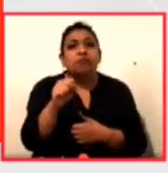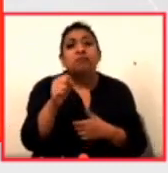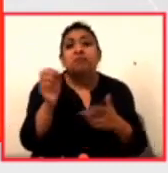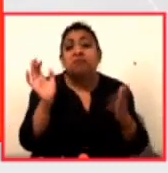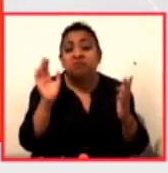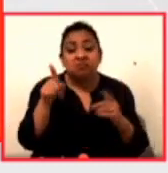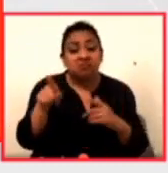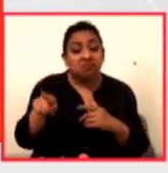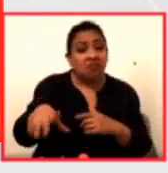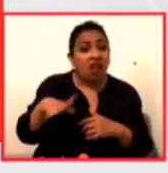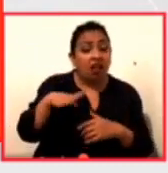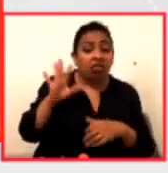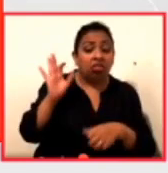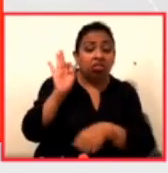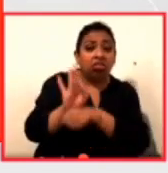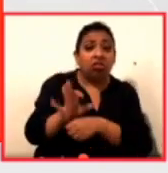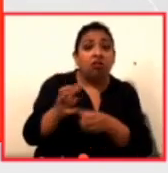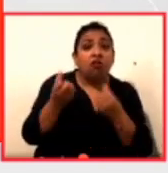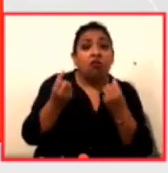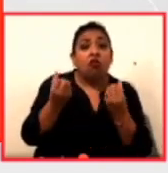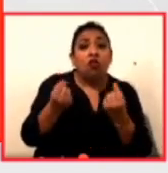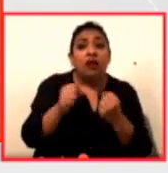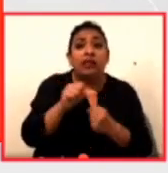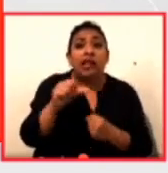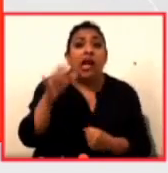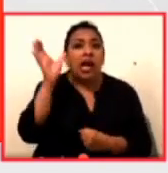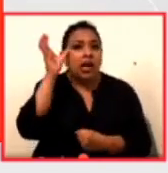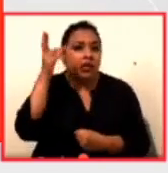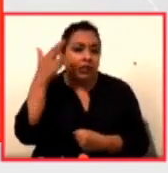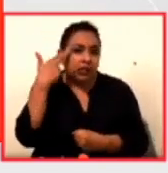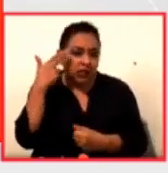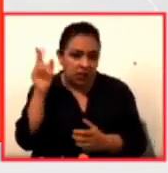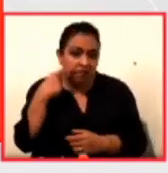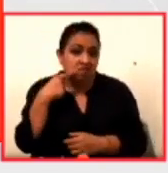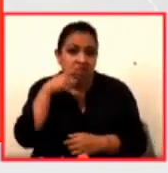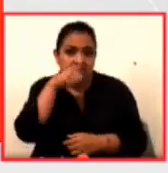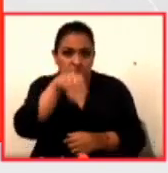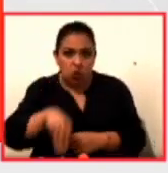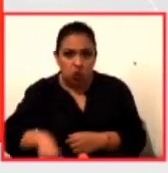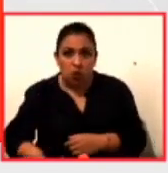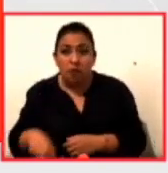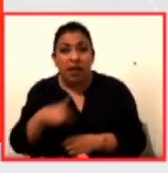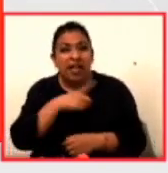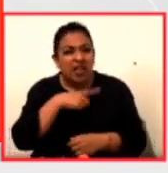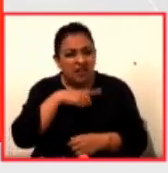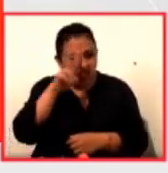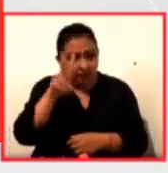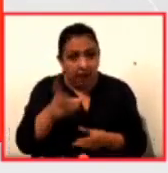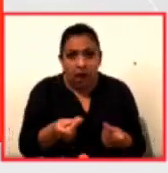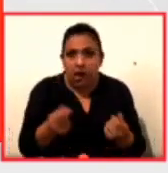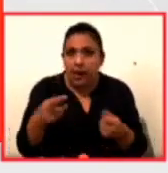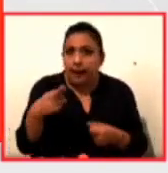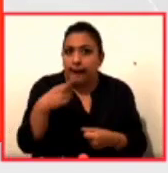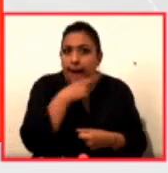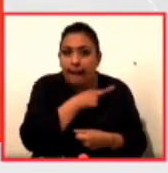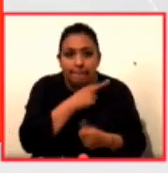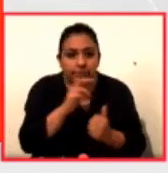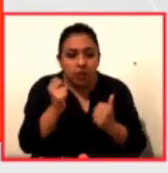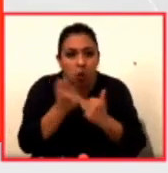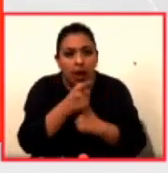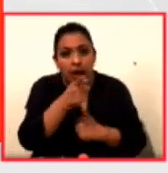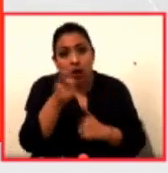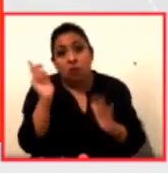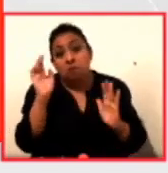tener un favoritismo hacia China de no haber actuado con tanta rapidez como se esperaba el mandatario